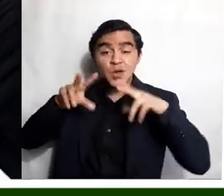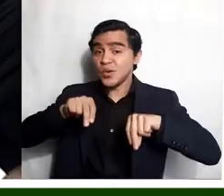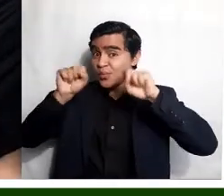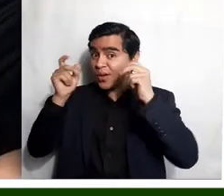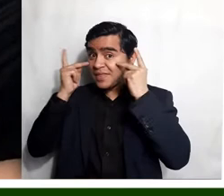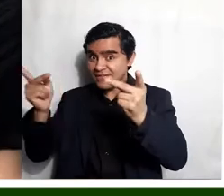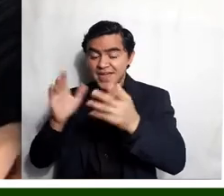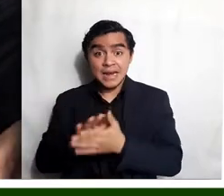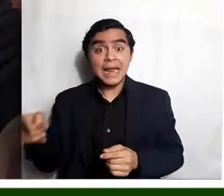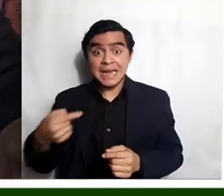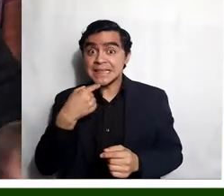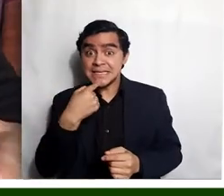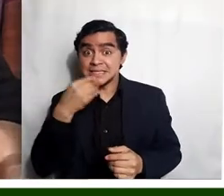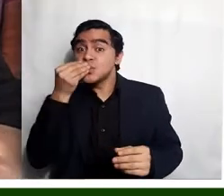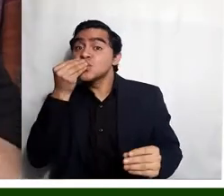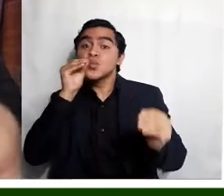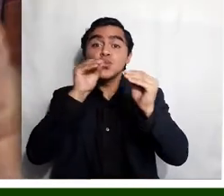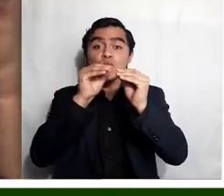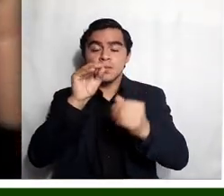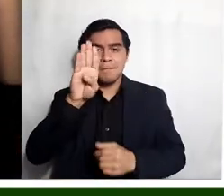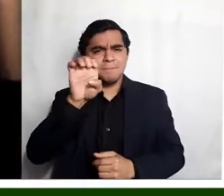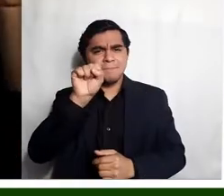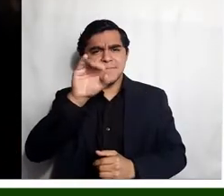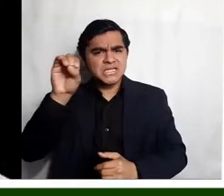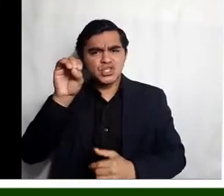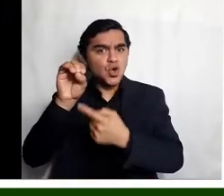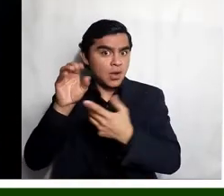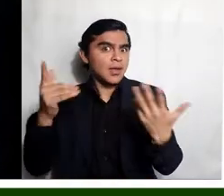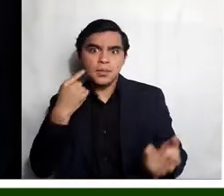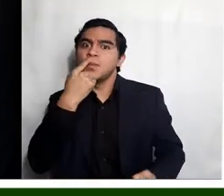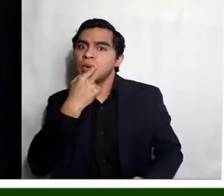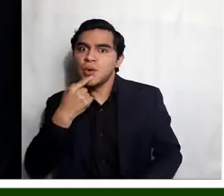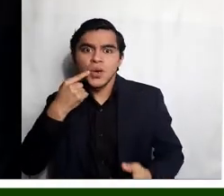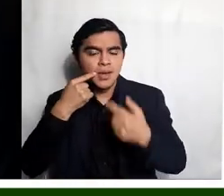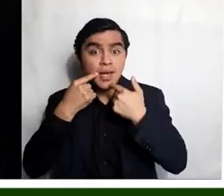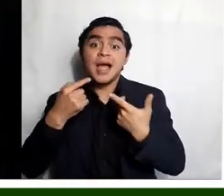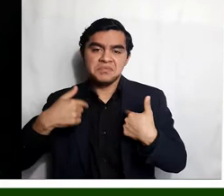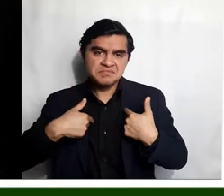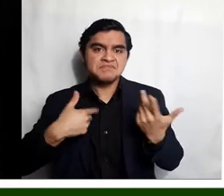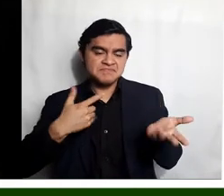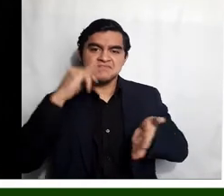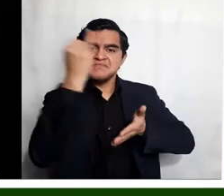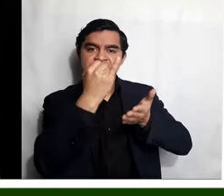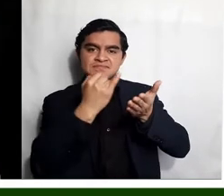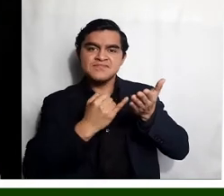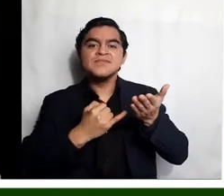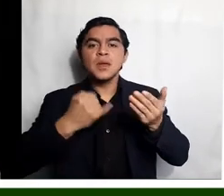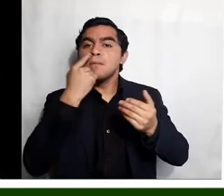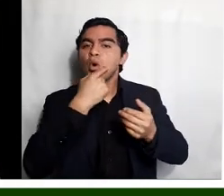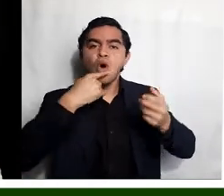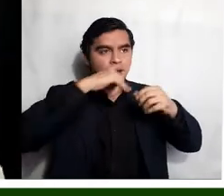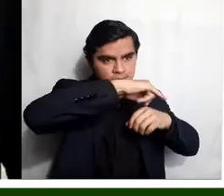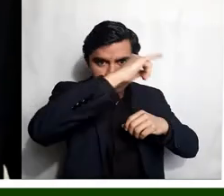mirar. Habla de besos. ¿Por qué damos los besos? Pues los damos con la boca. Entonces yo dibujé el poema sobre